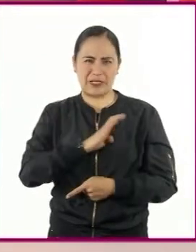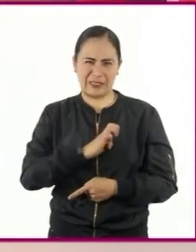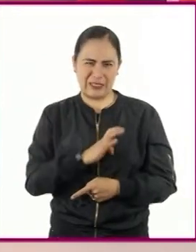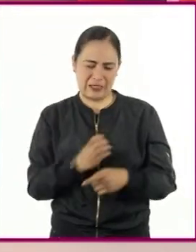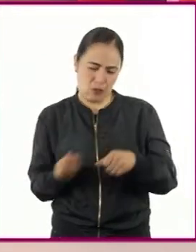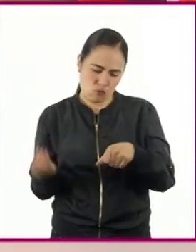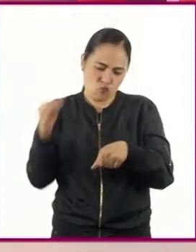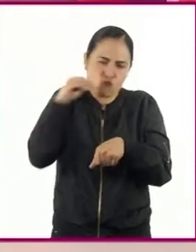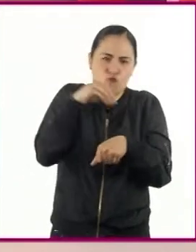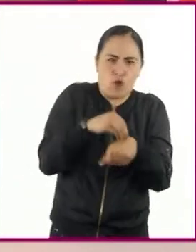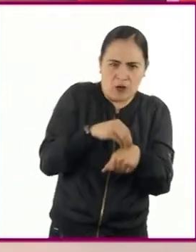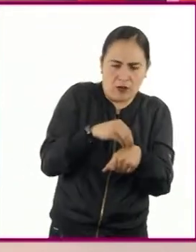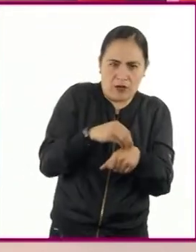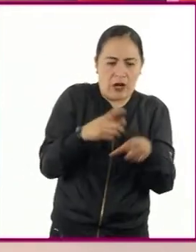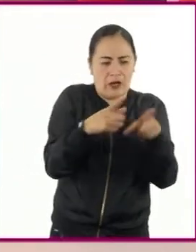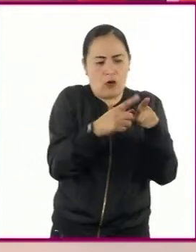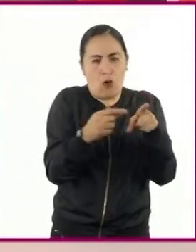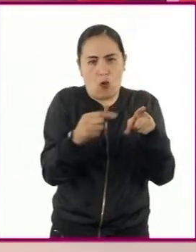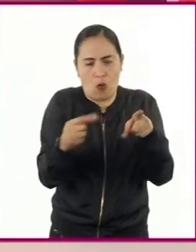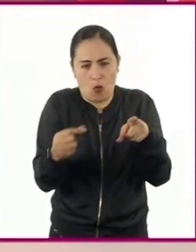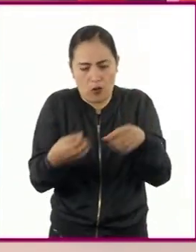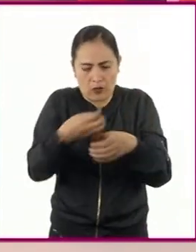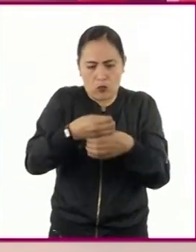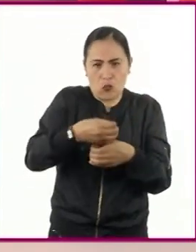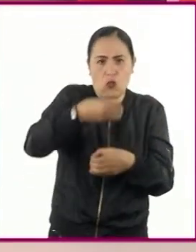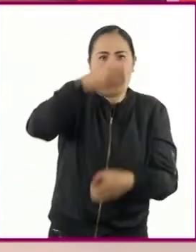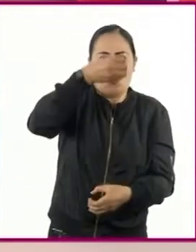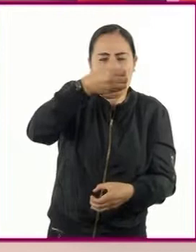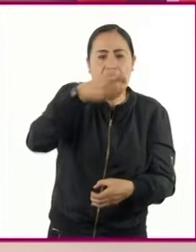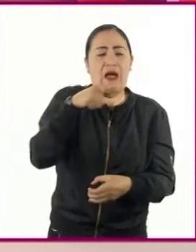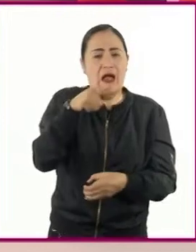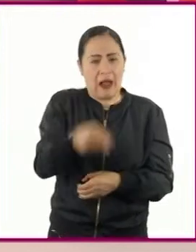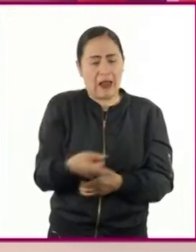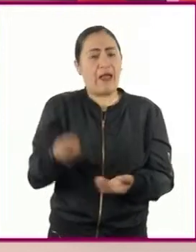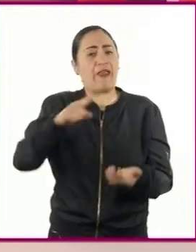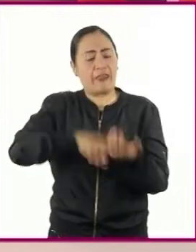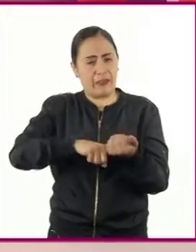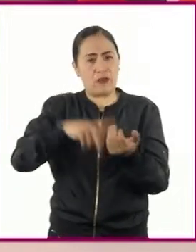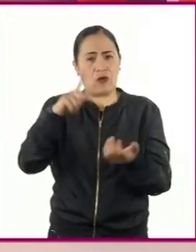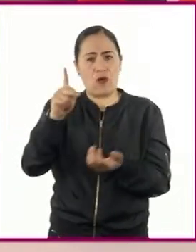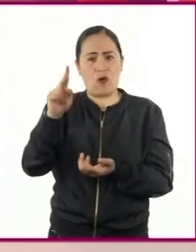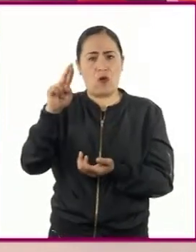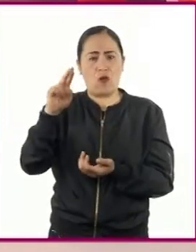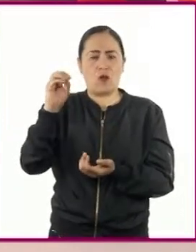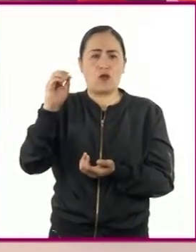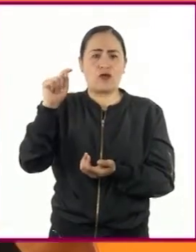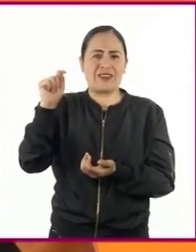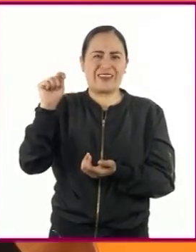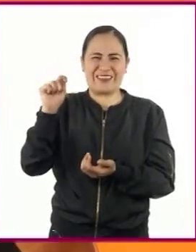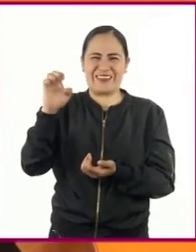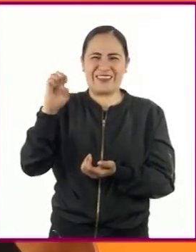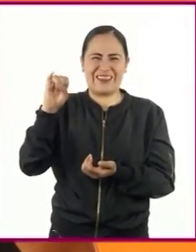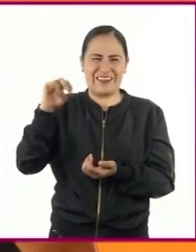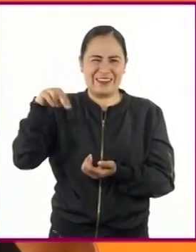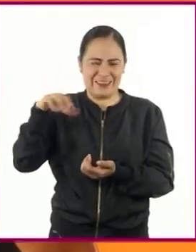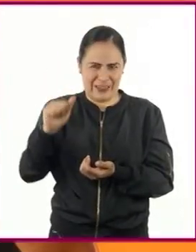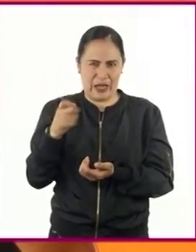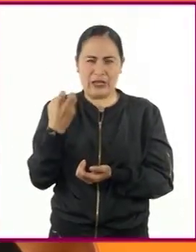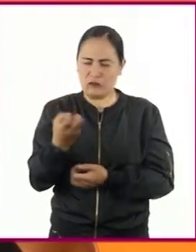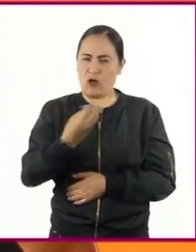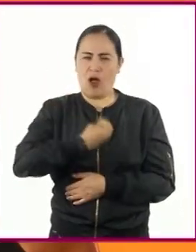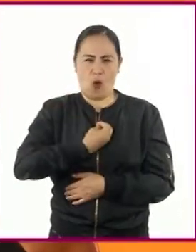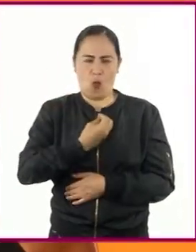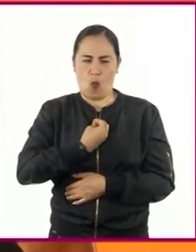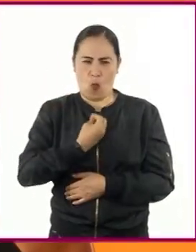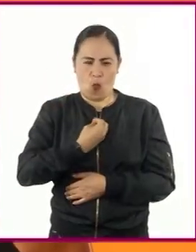modo que sus hojas, tallo y polen manifiestan una proteína proveniente de la bacteria, la cual funciona